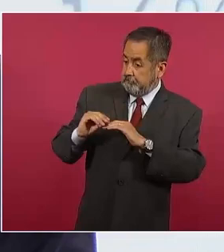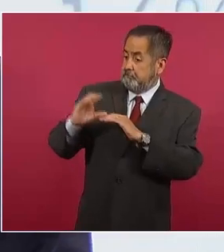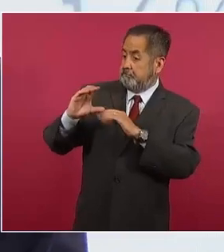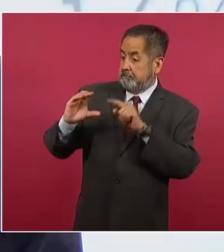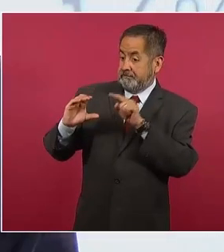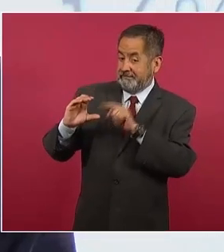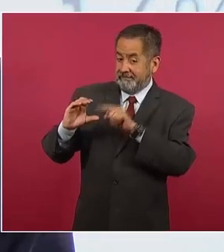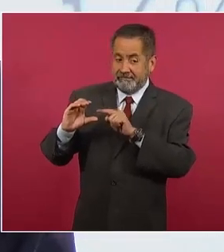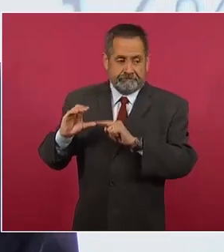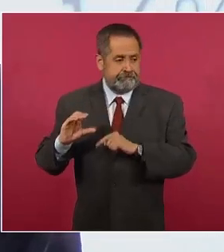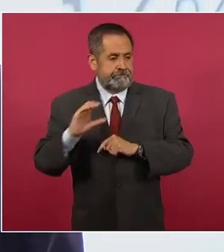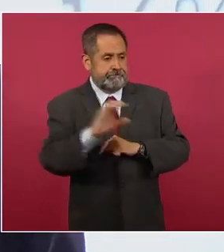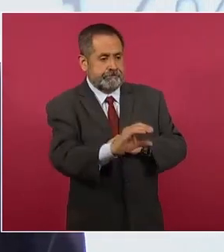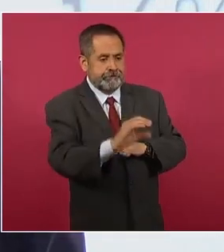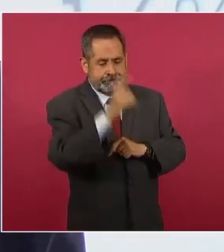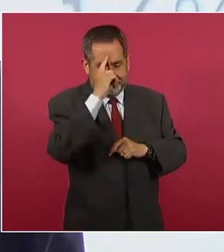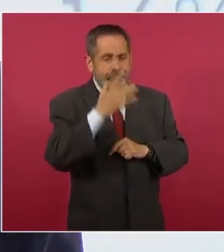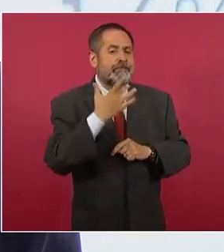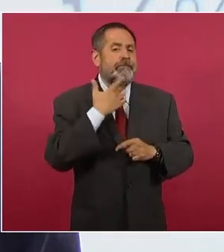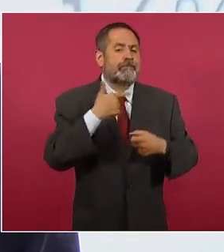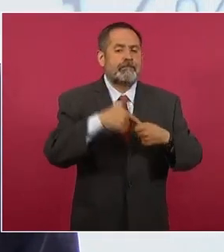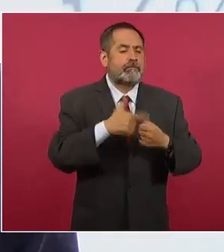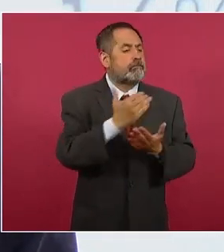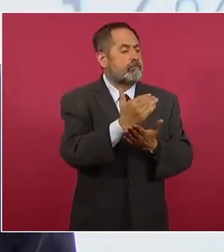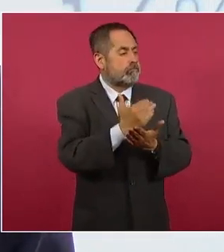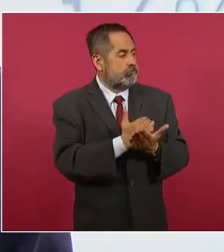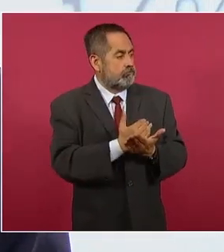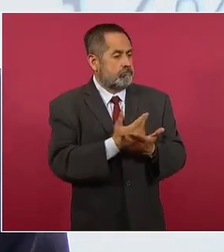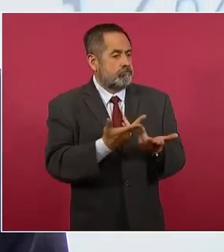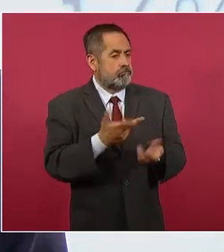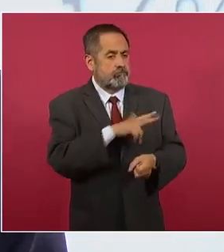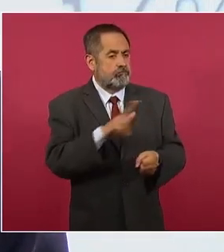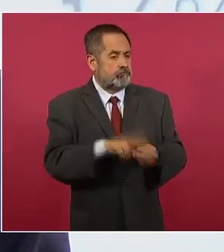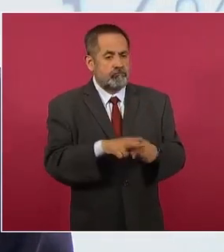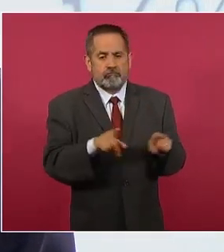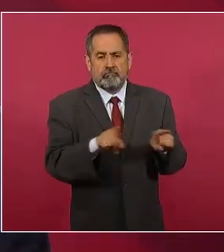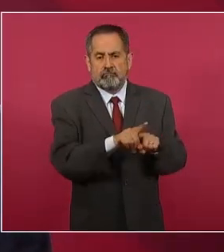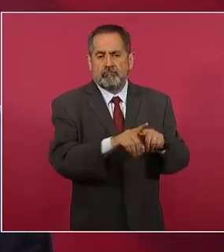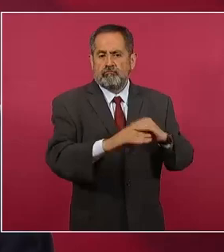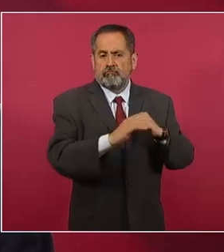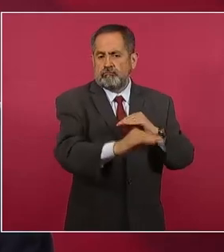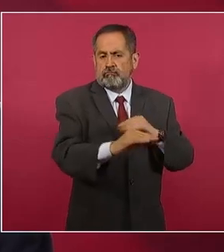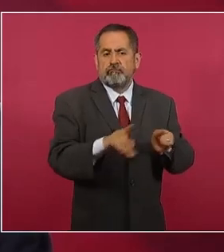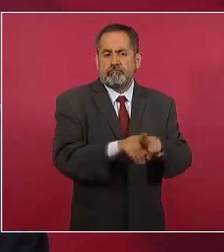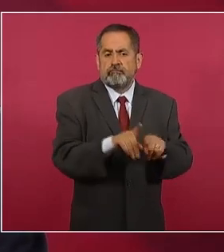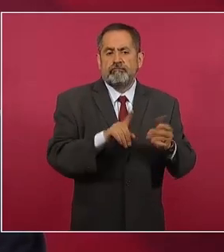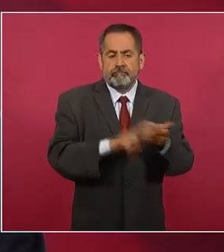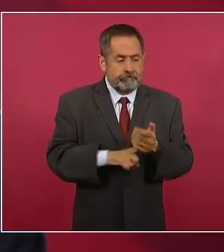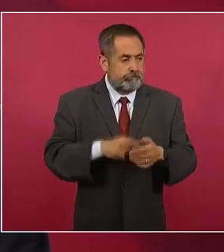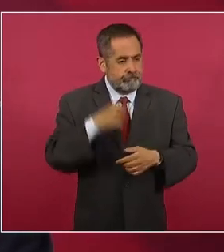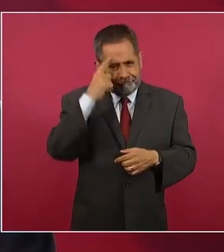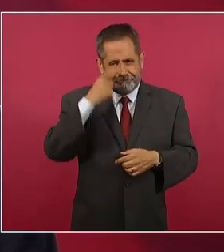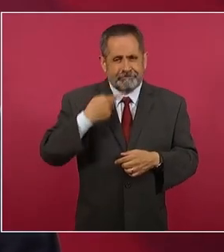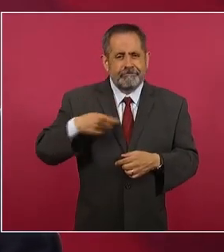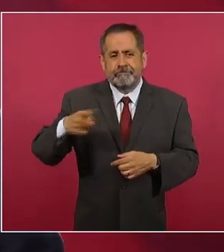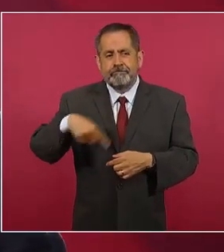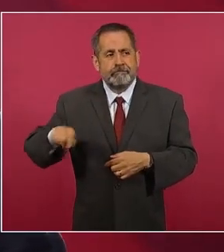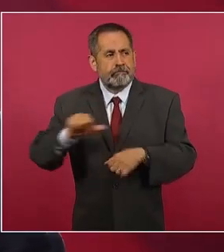acolchonar el aumento de precios de gasolina en la estación de gasolina,